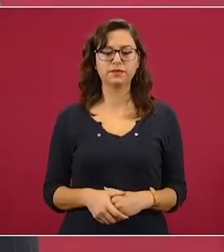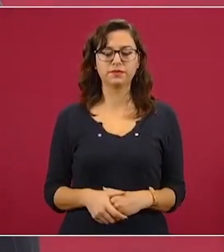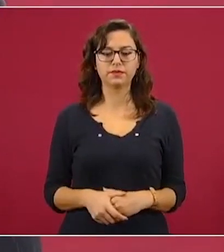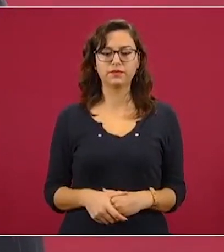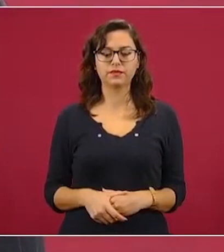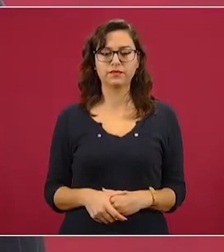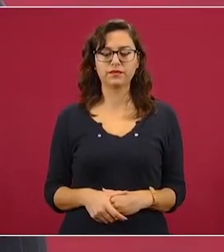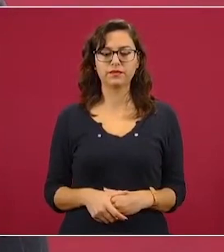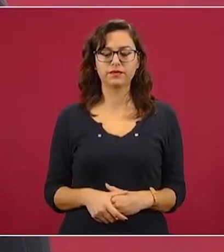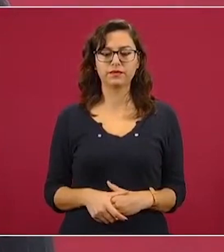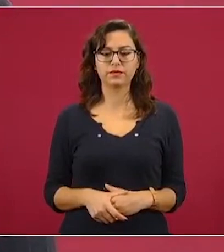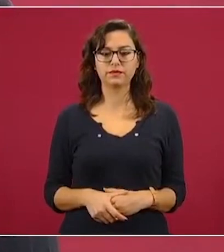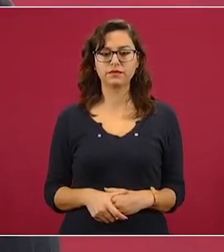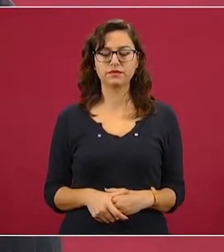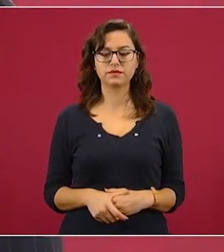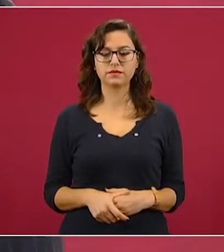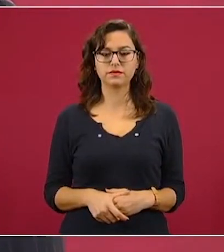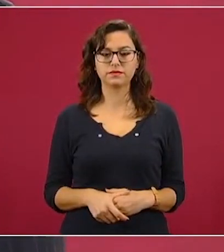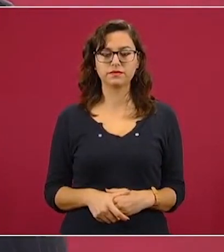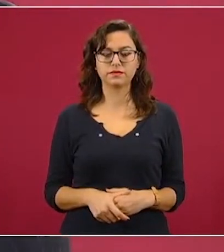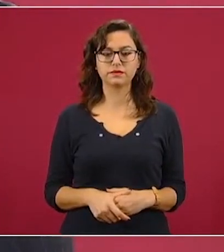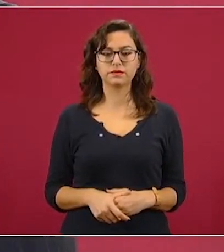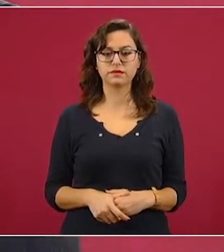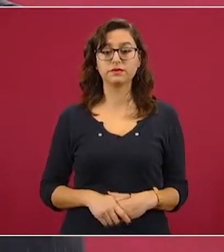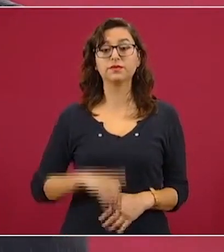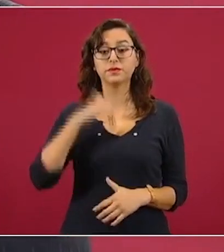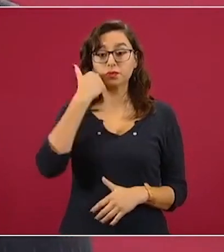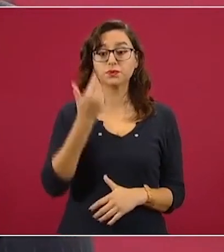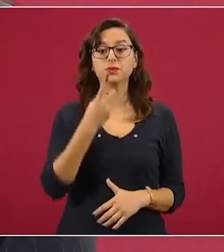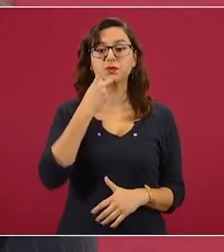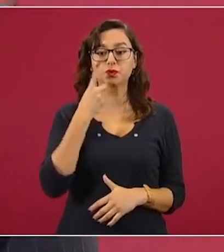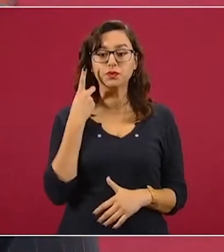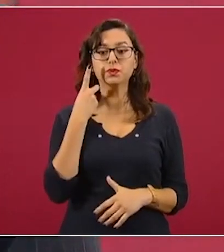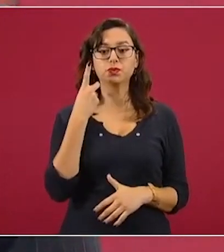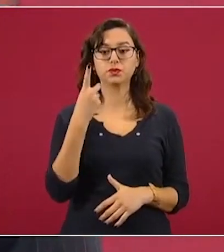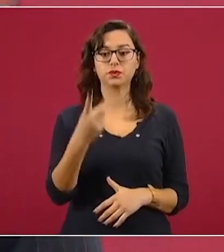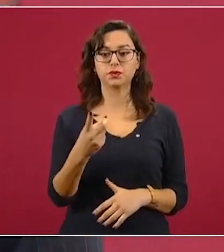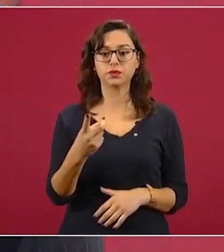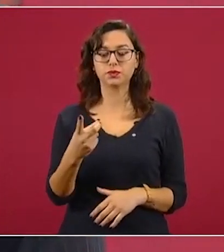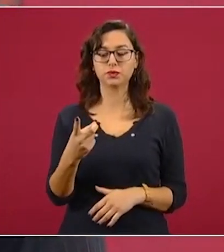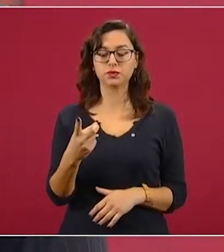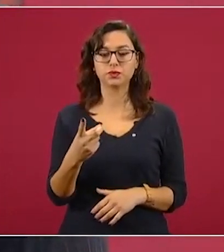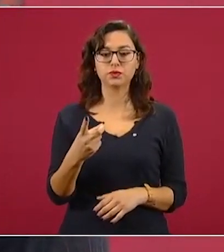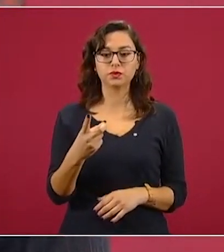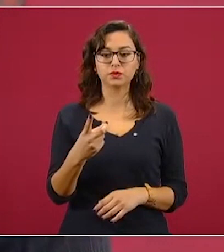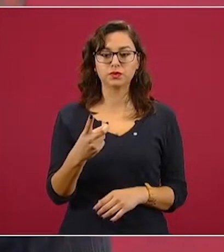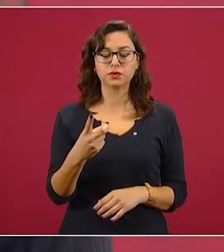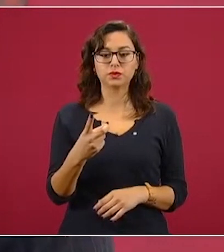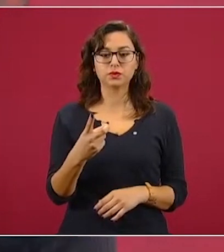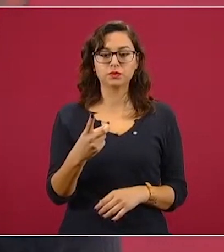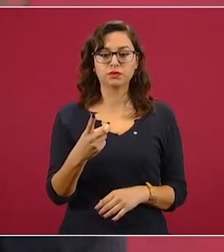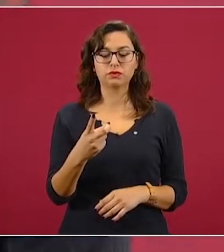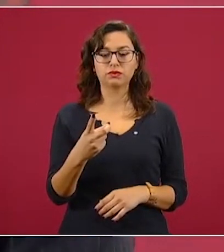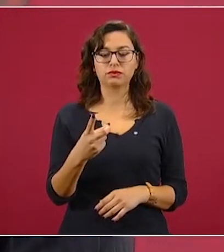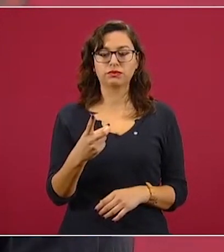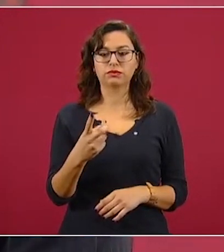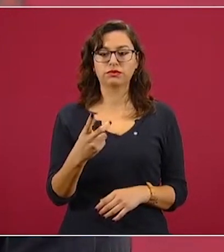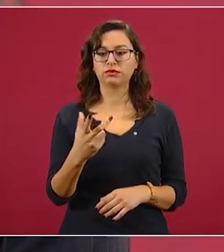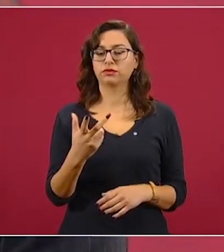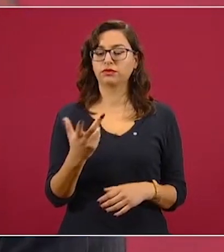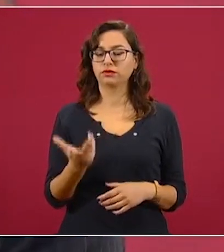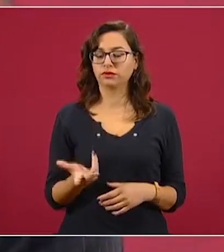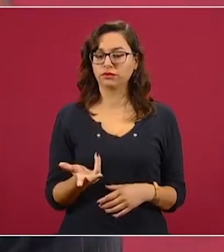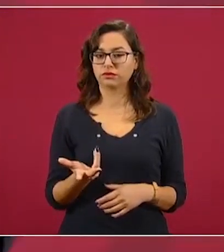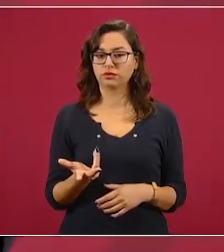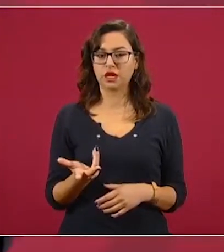Quiero decir que, como en el caso de